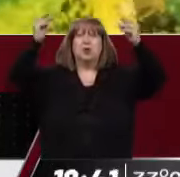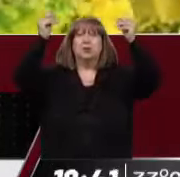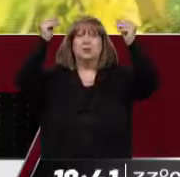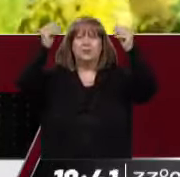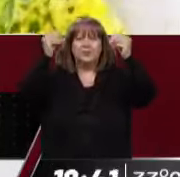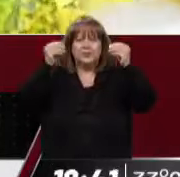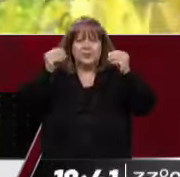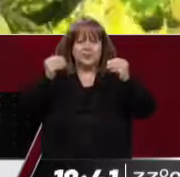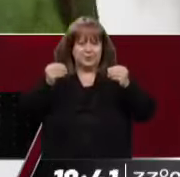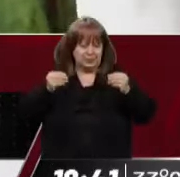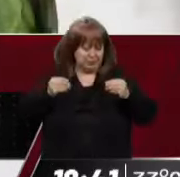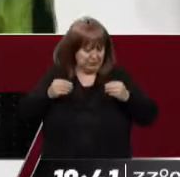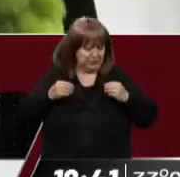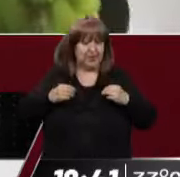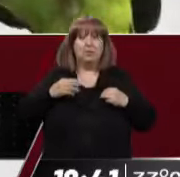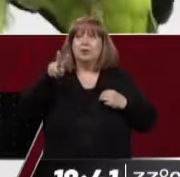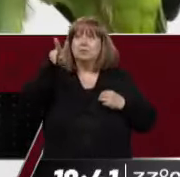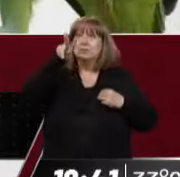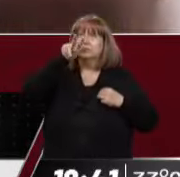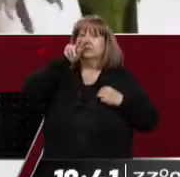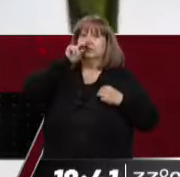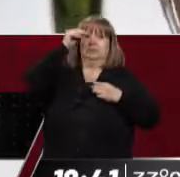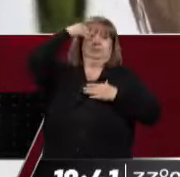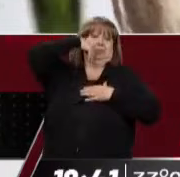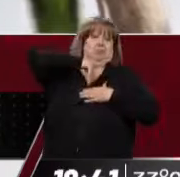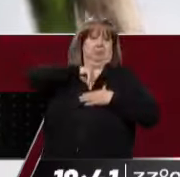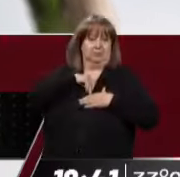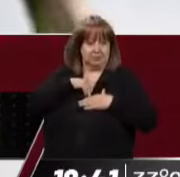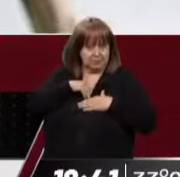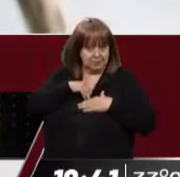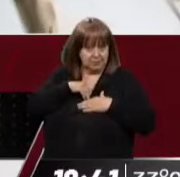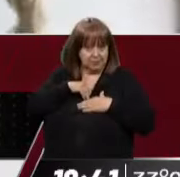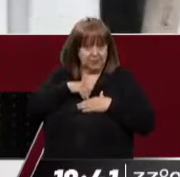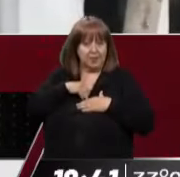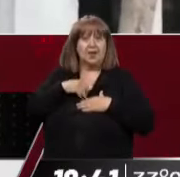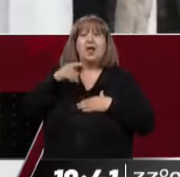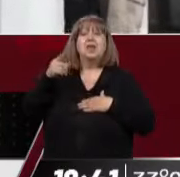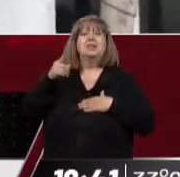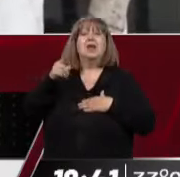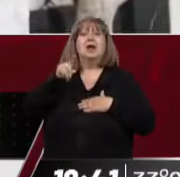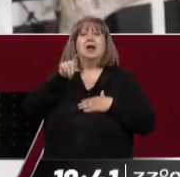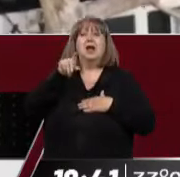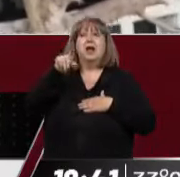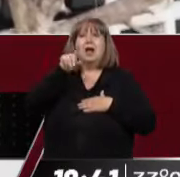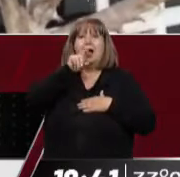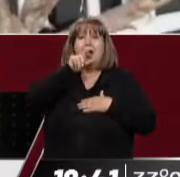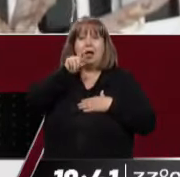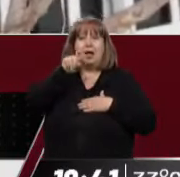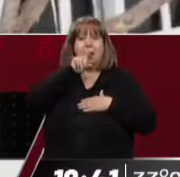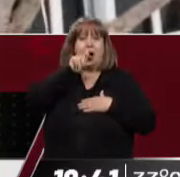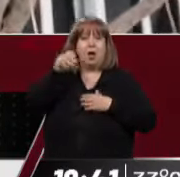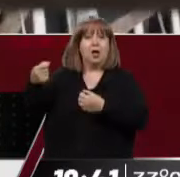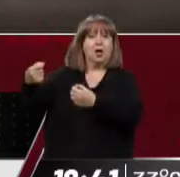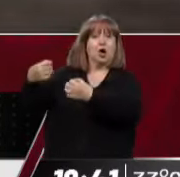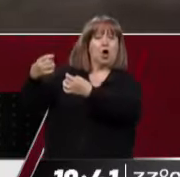ave a humano. No está registrado, por lo menos no sabemos de transmisión de humano a humano. Pero es bastante frecuente y puede llegar a ser